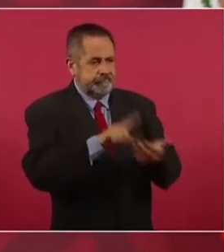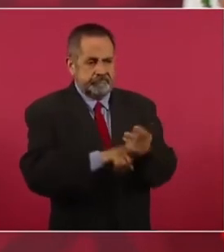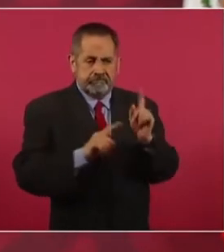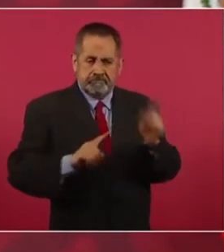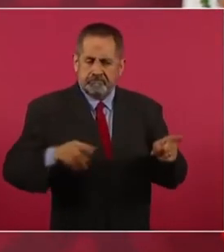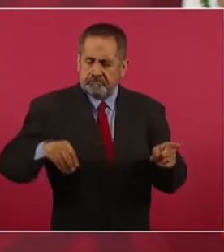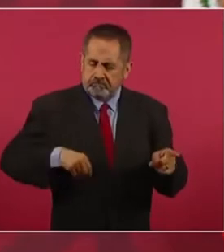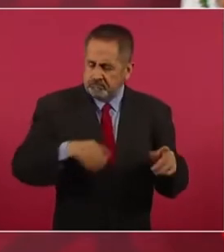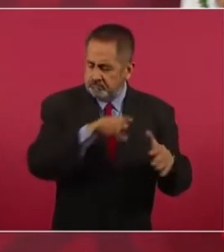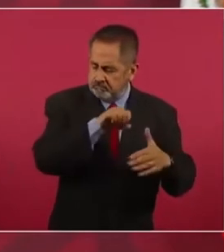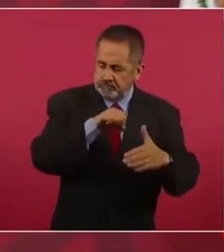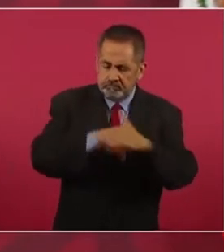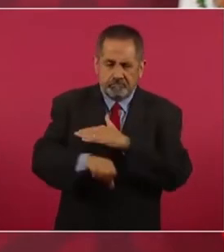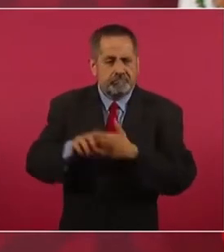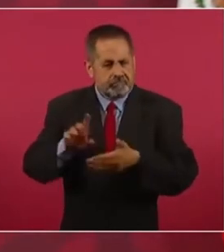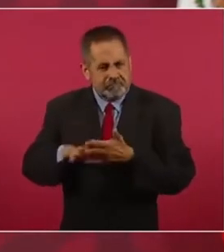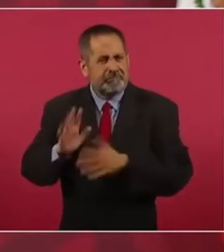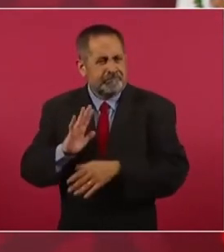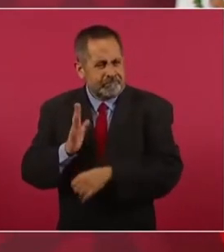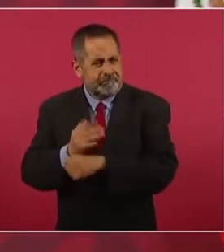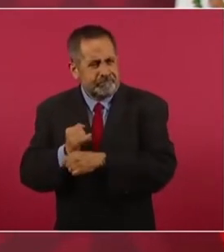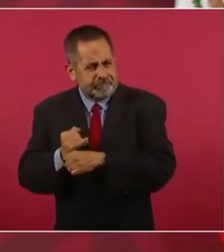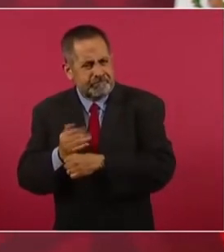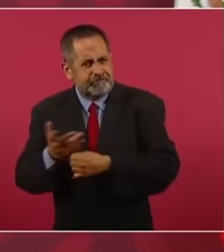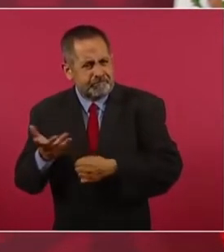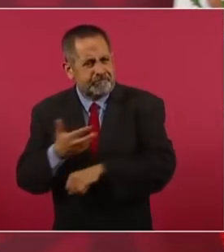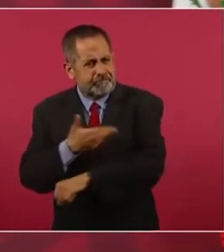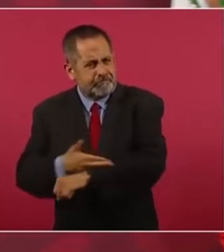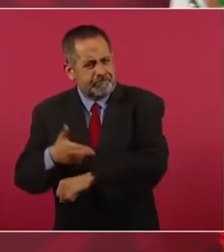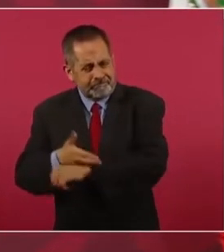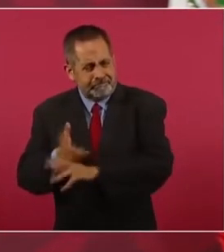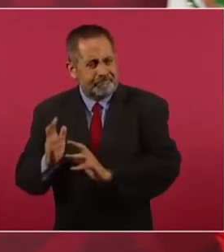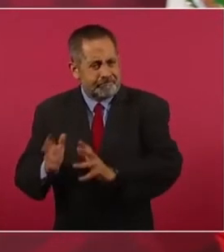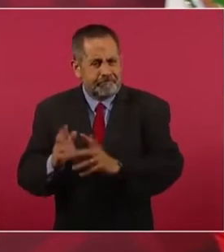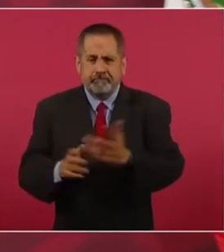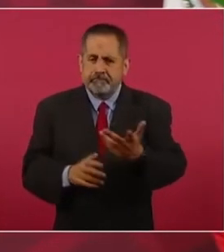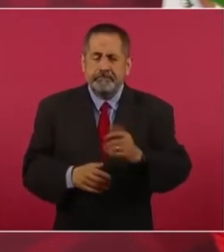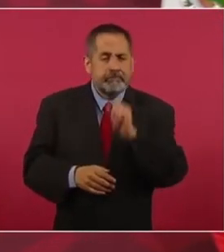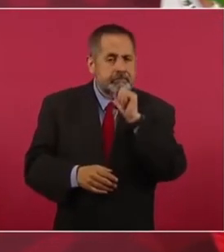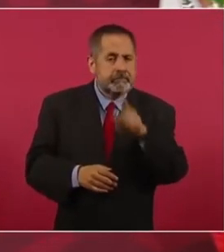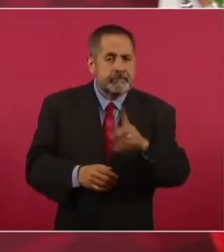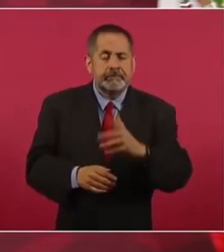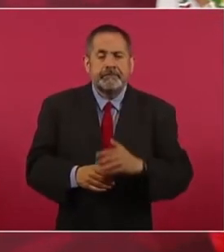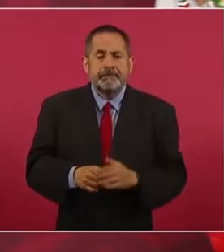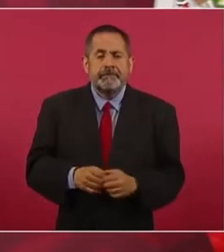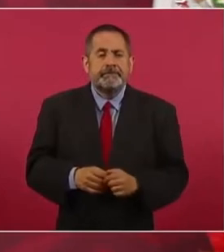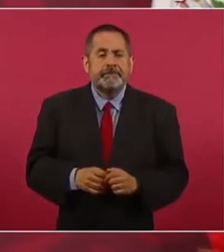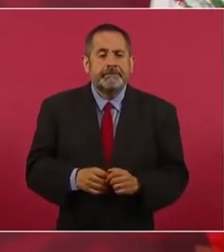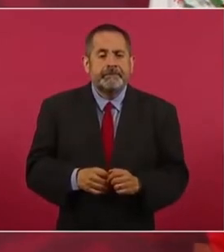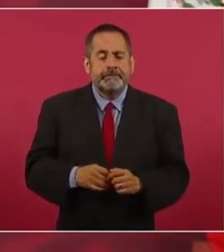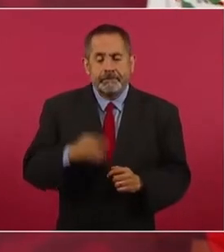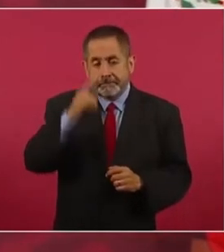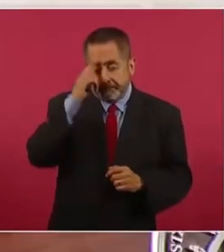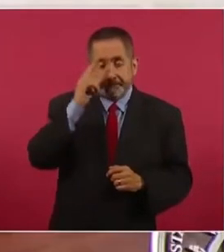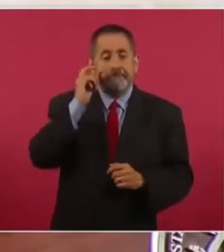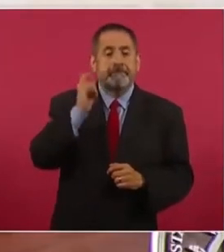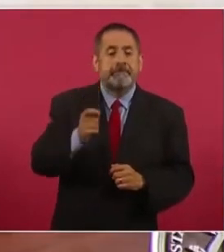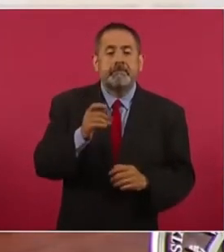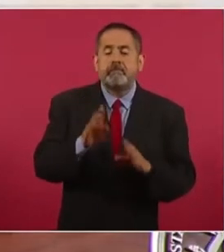y también se busca evitar